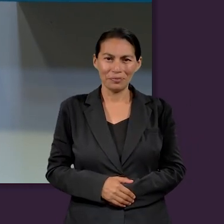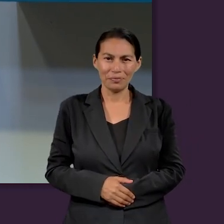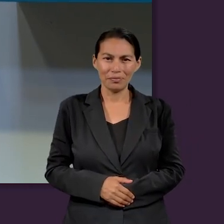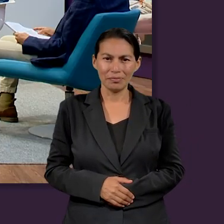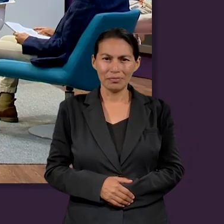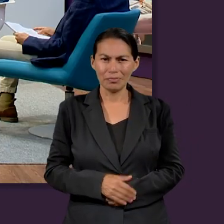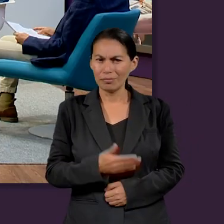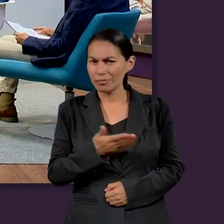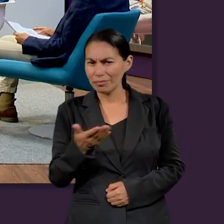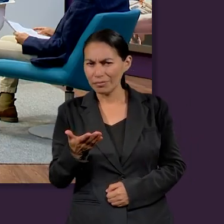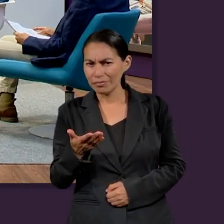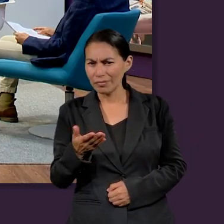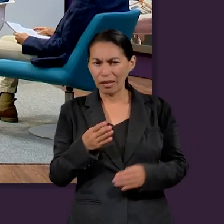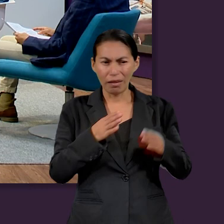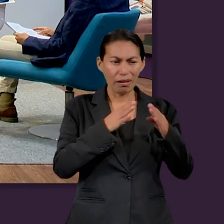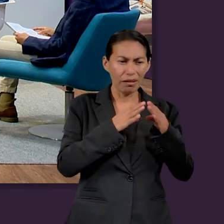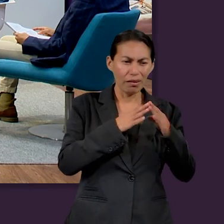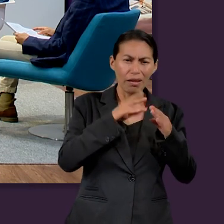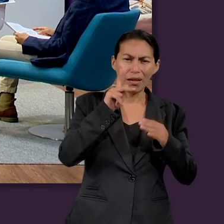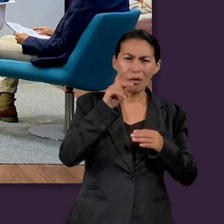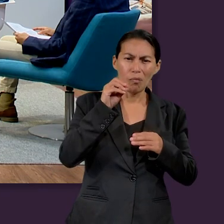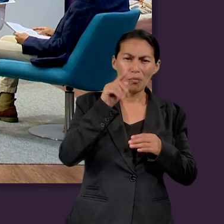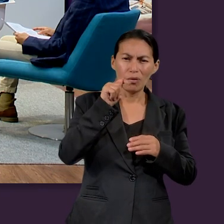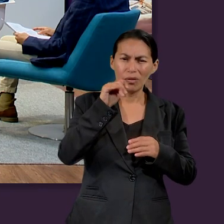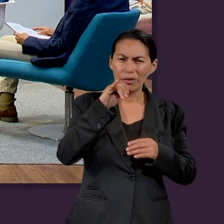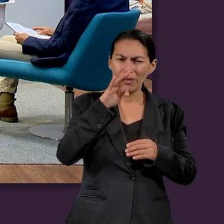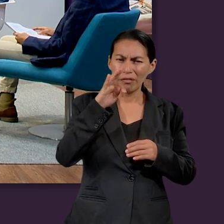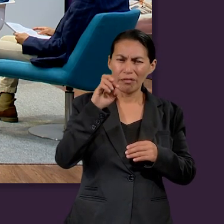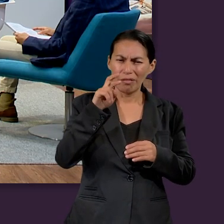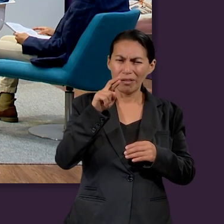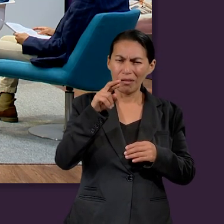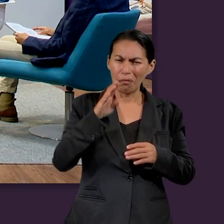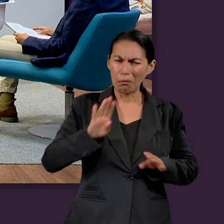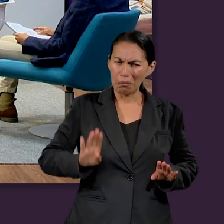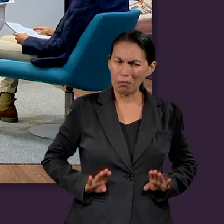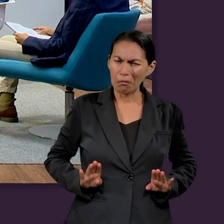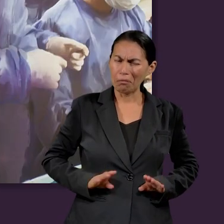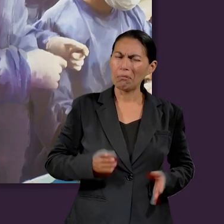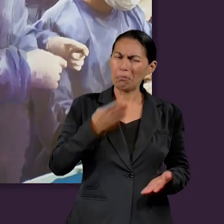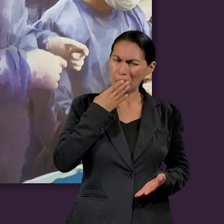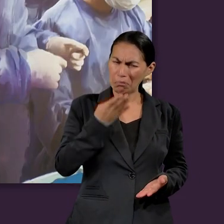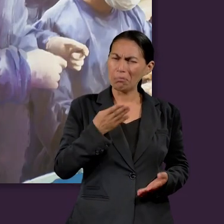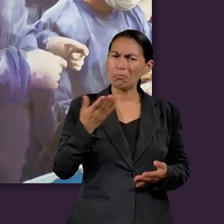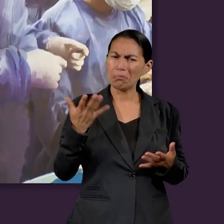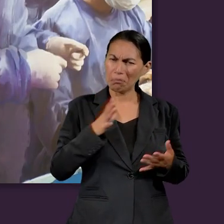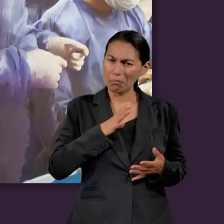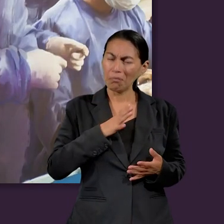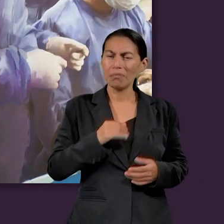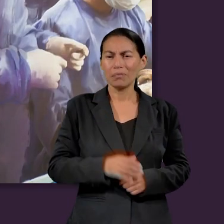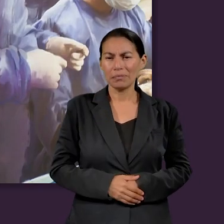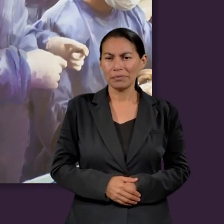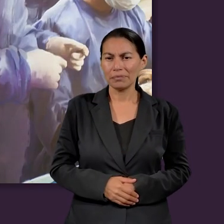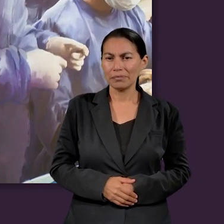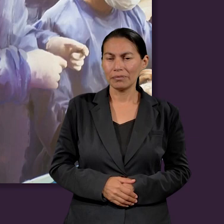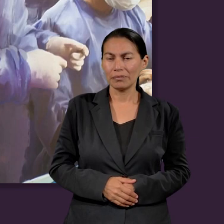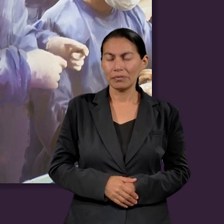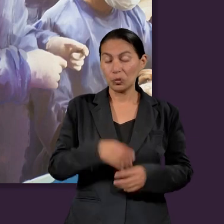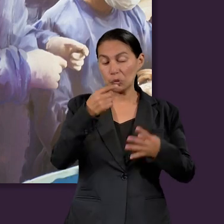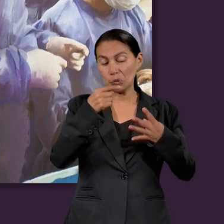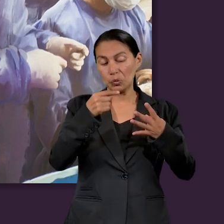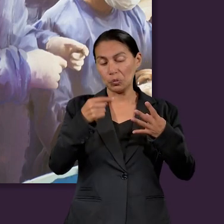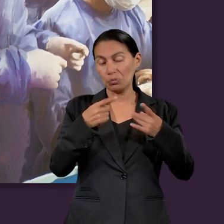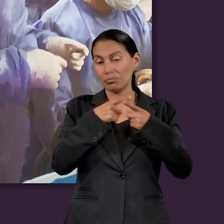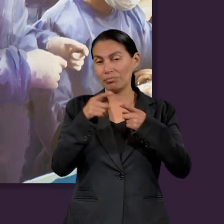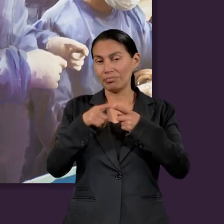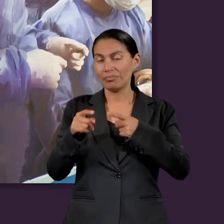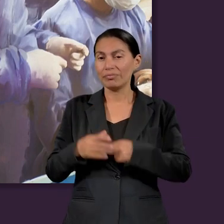beneficios trajo para la casa de Potifar? Muchos, muchísimos. Como el hecho de que